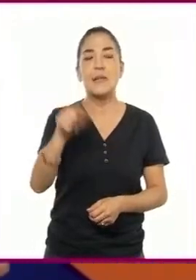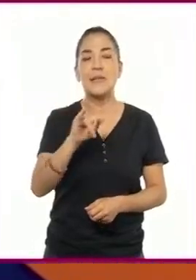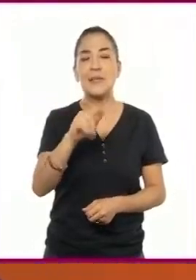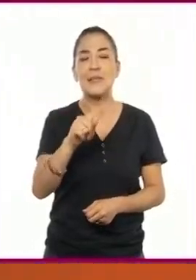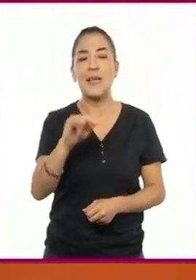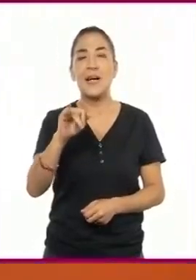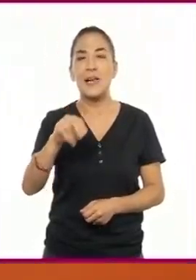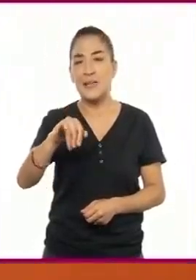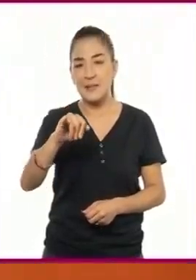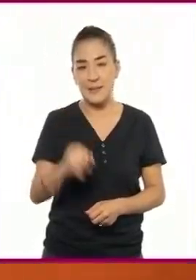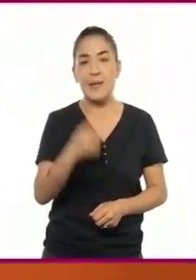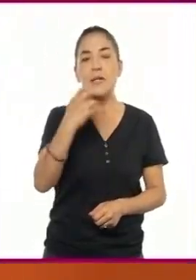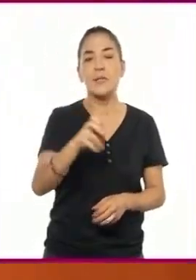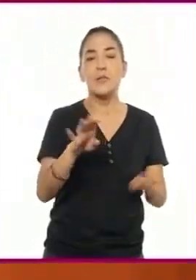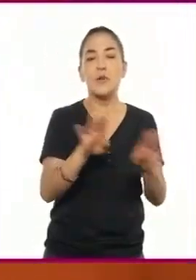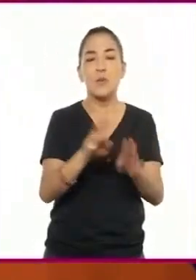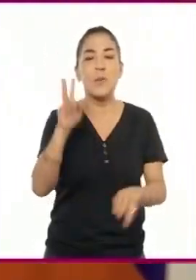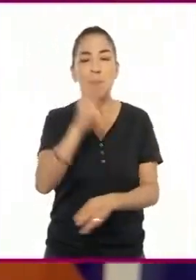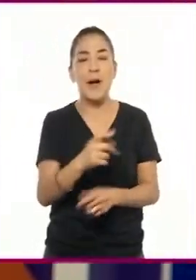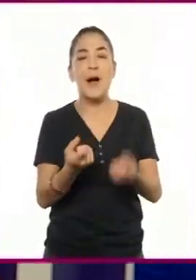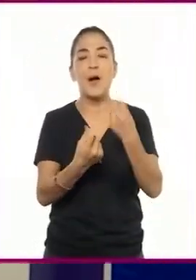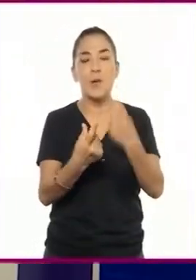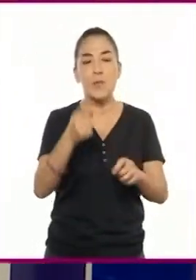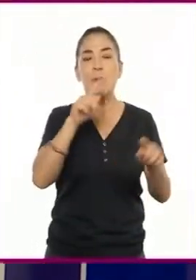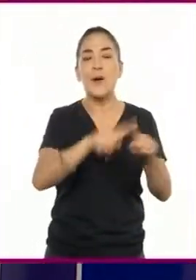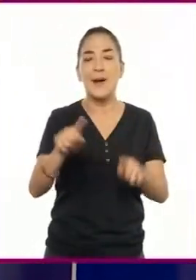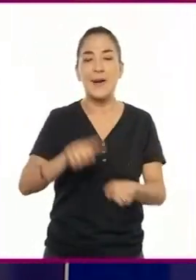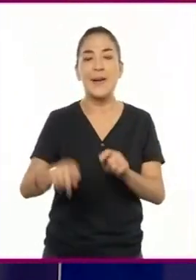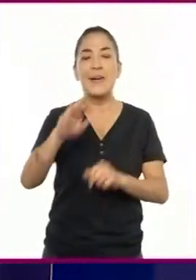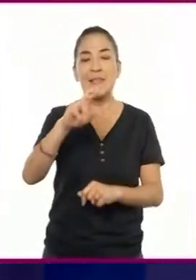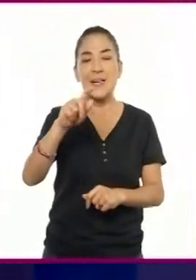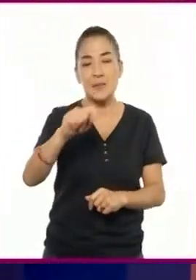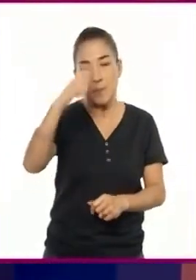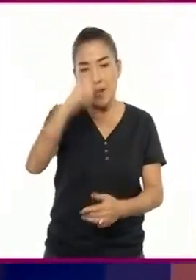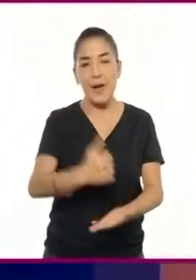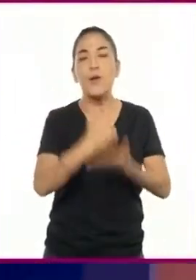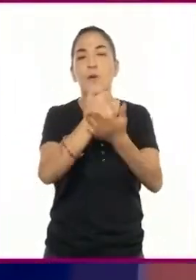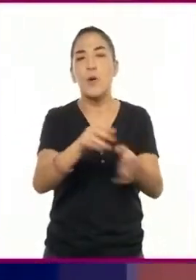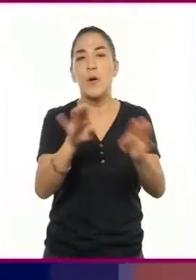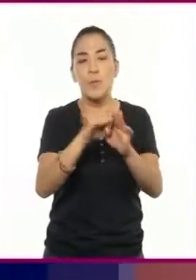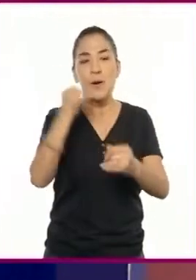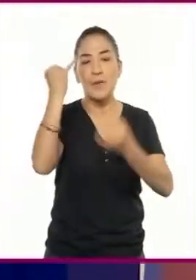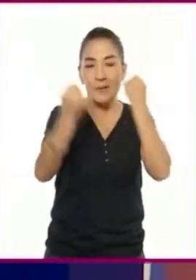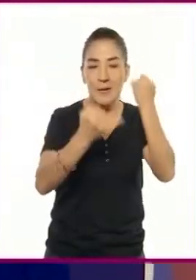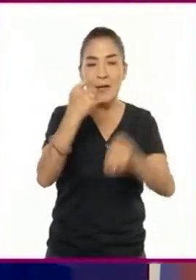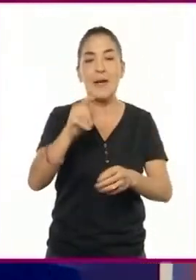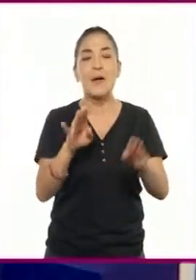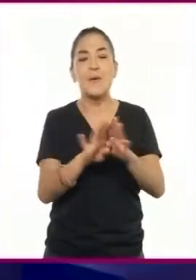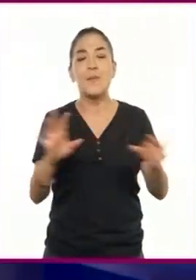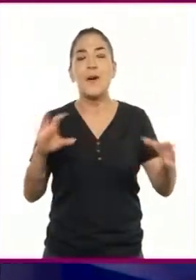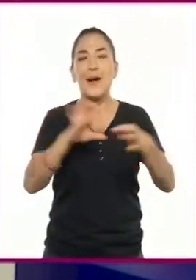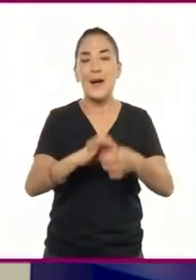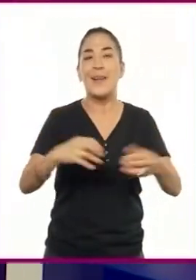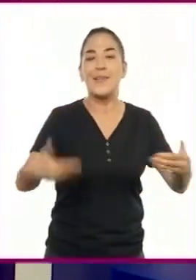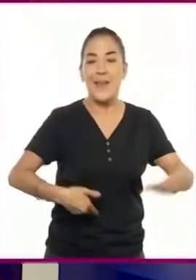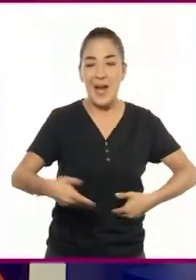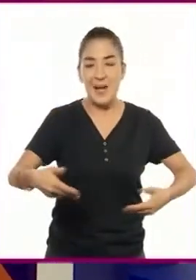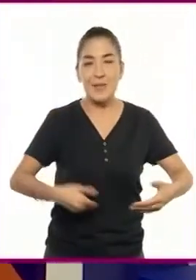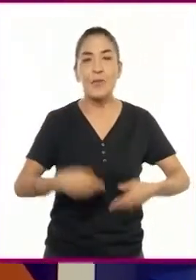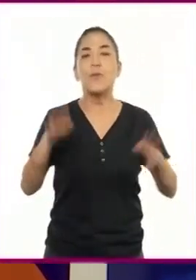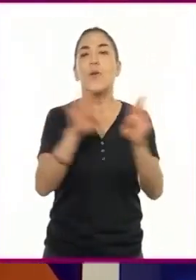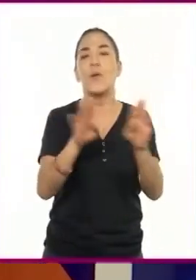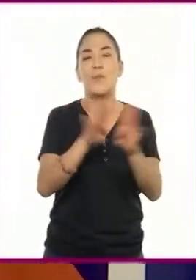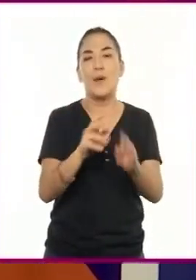Calvino. Veremos algunos retos que nos ayudarán a crear diálogos y acotaciones teatrales a partir de un texto